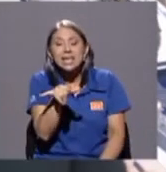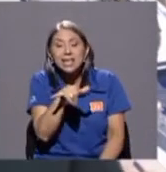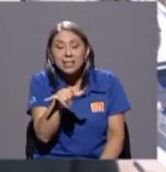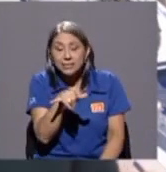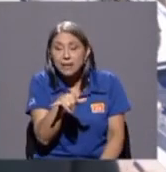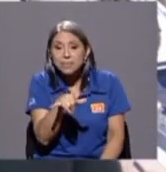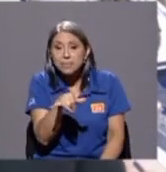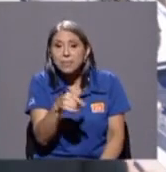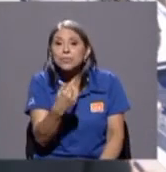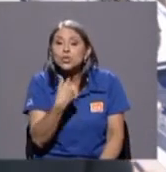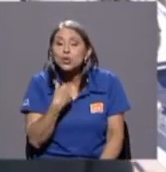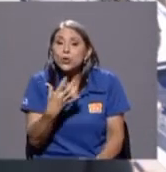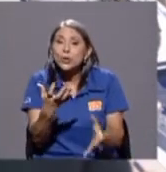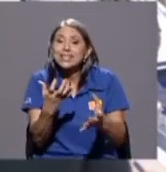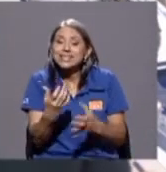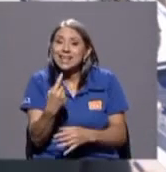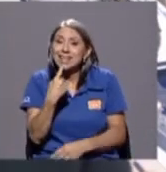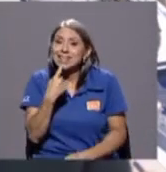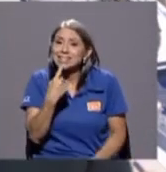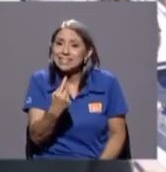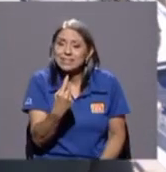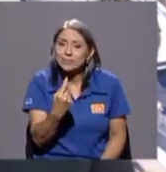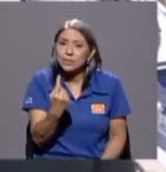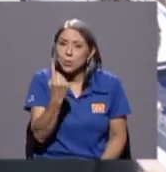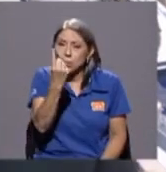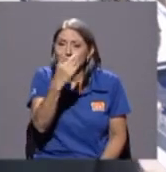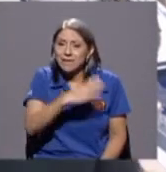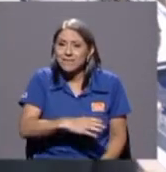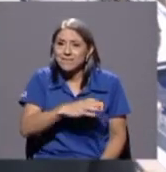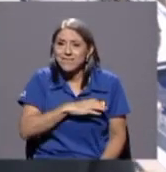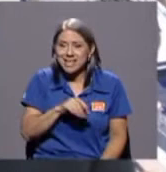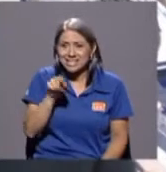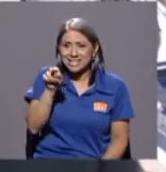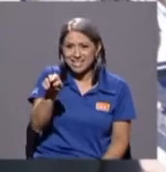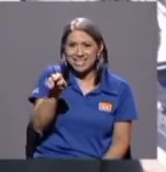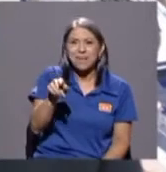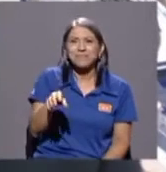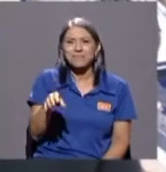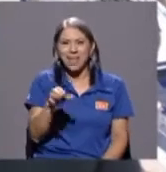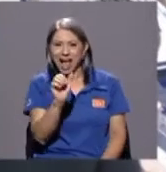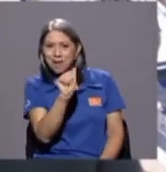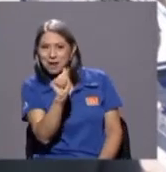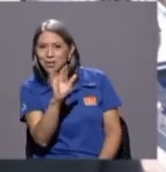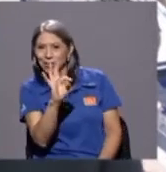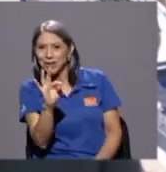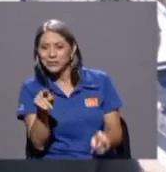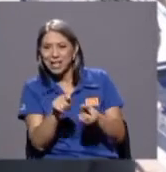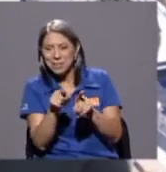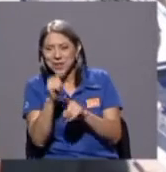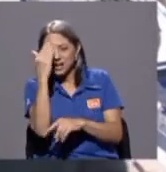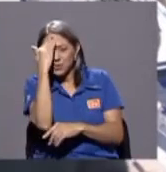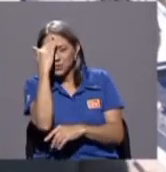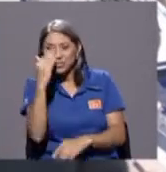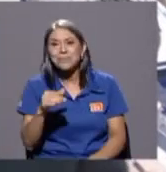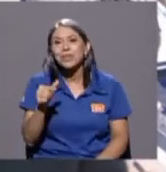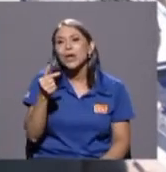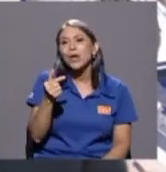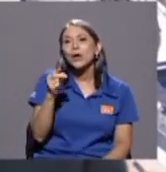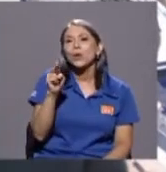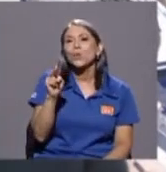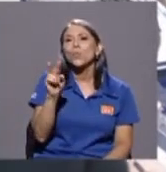una faceta y alberto de nuevo la conoce también como yo y es el guti